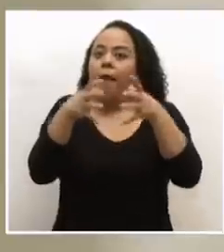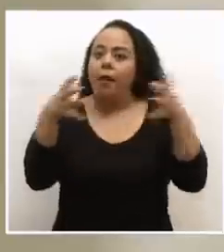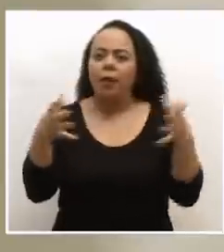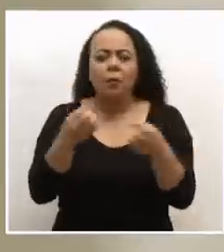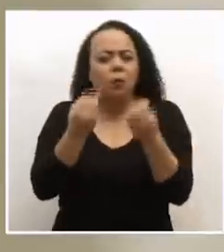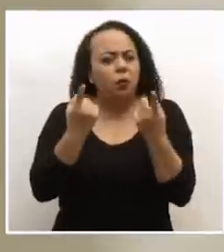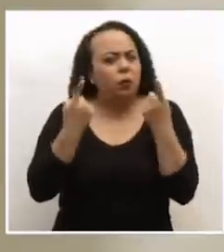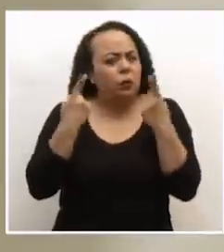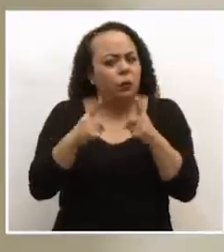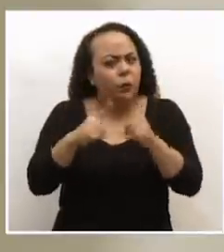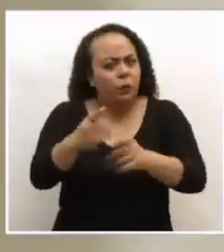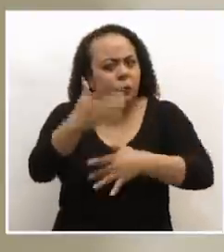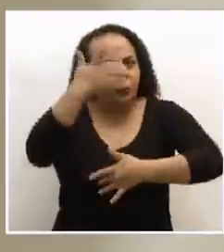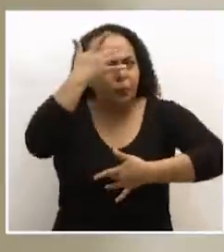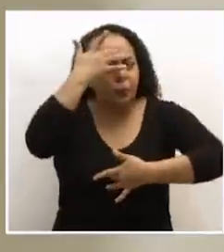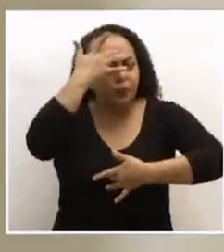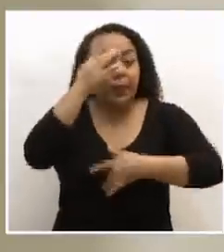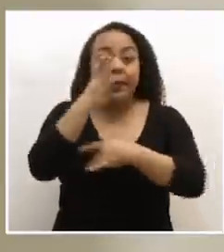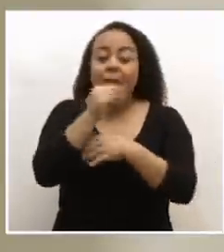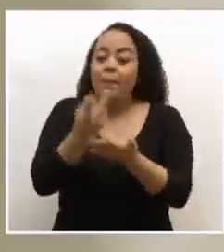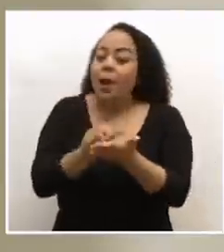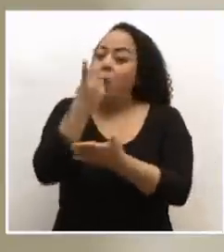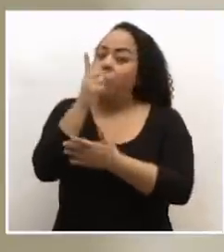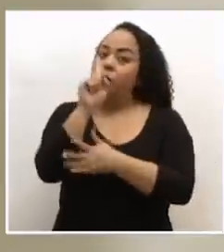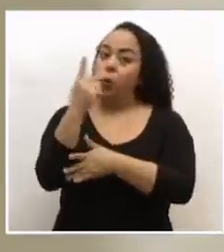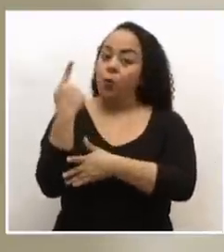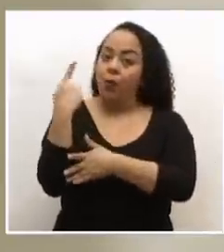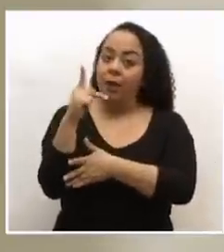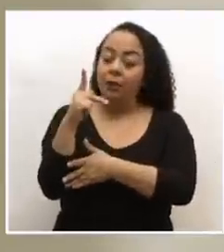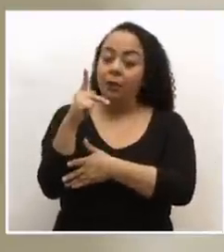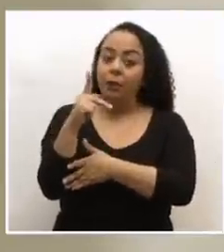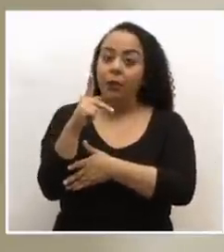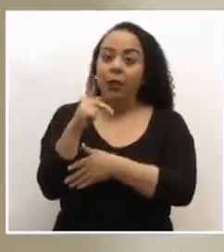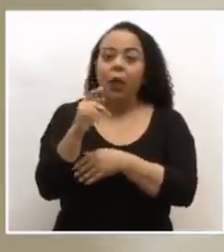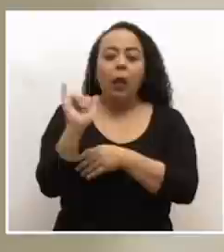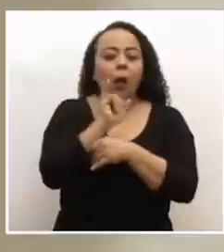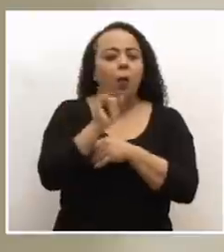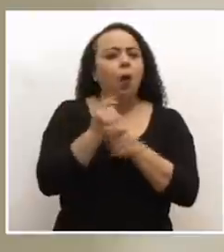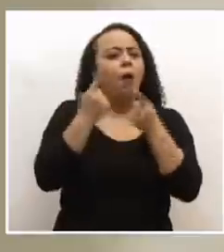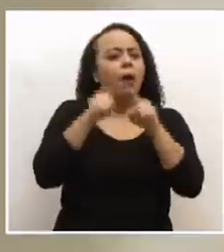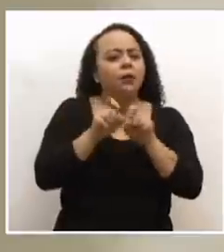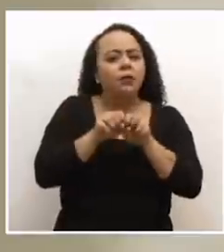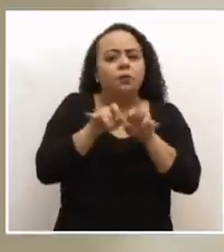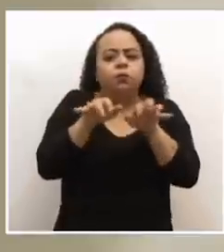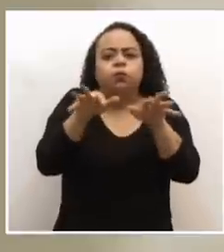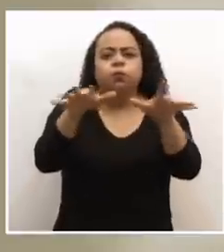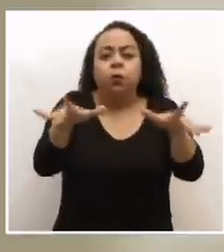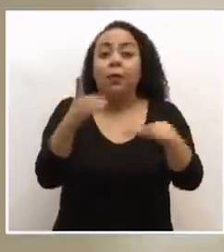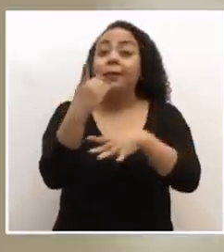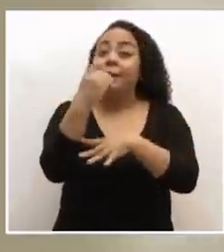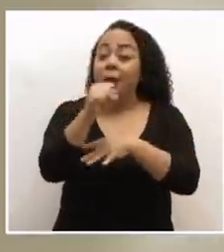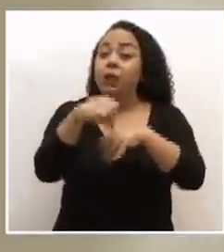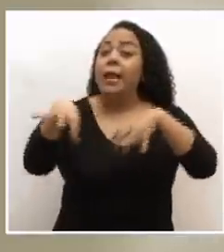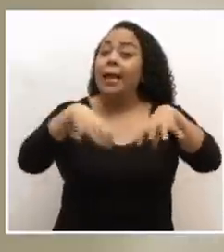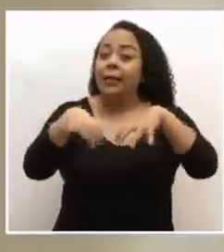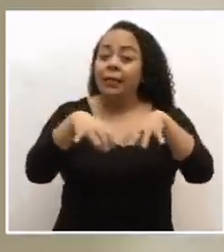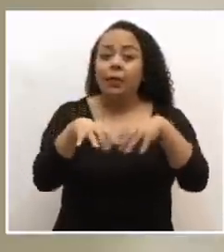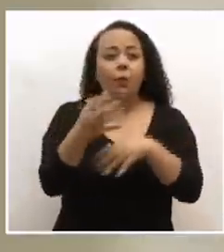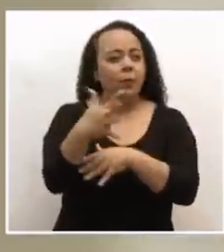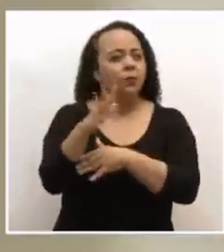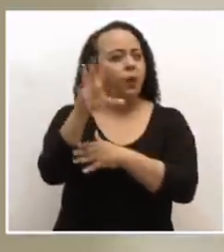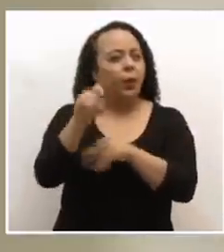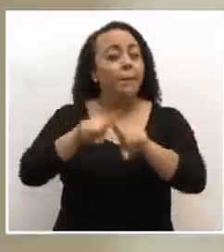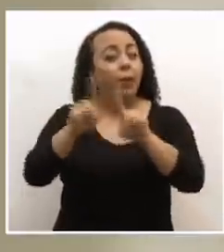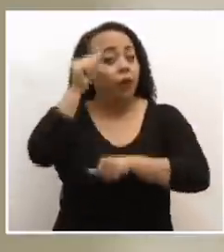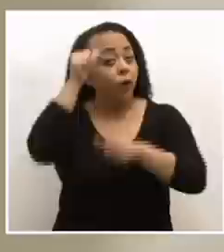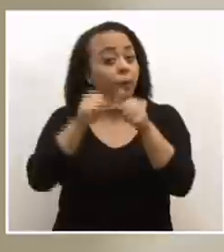casos y valoramos justamente un riesgo en donde había una dispersión de casos en desamparados. Tenemos casos activos alrededor de 50, pero